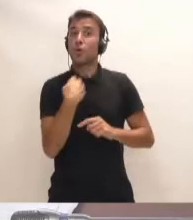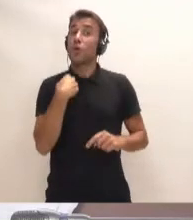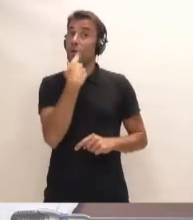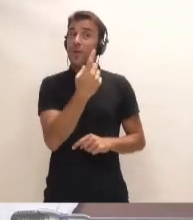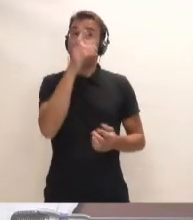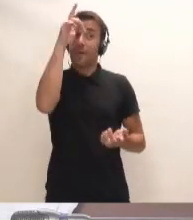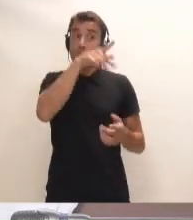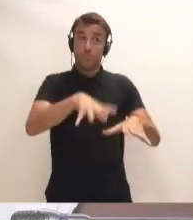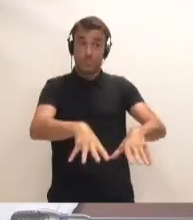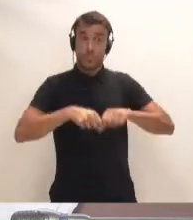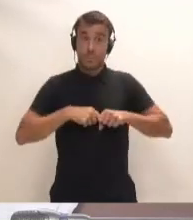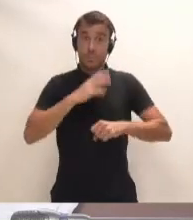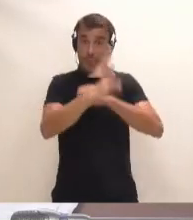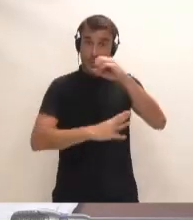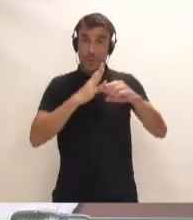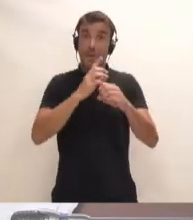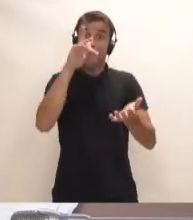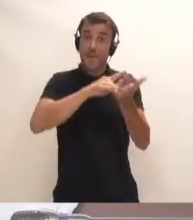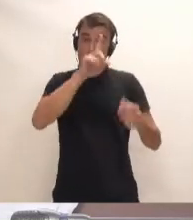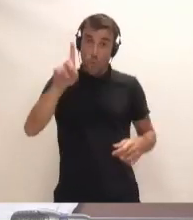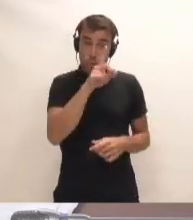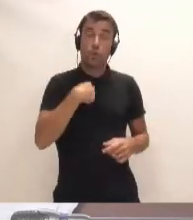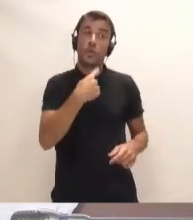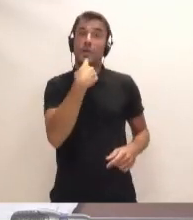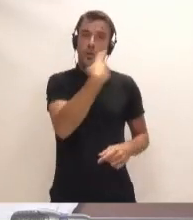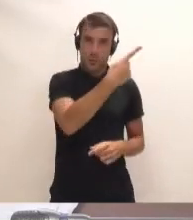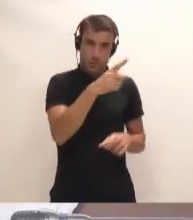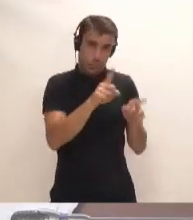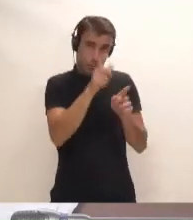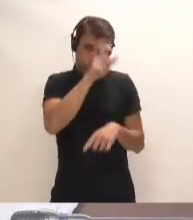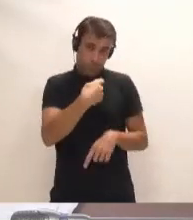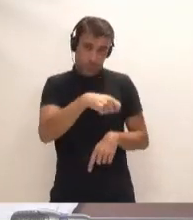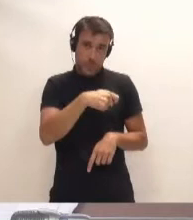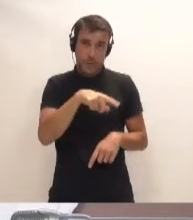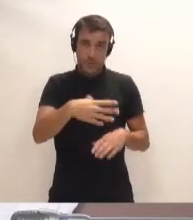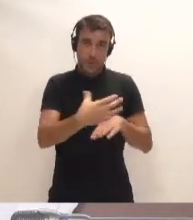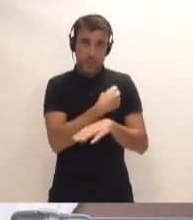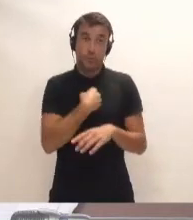uno de la toma de posesión suya como presidente de este Cabildo de Tenerife.